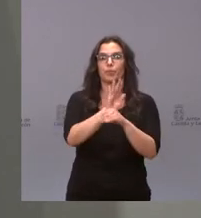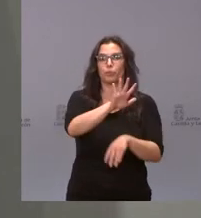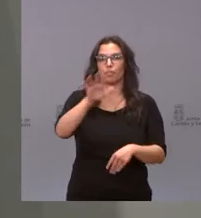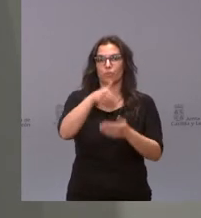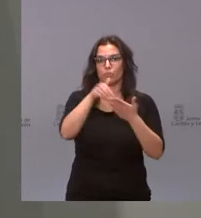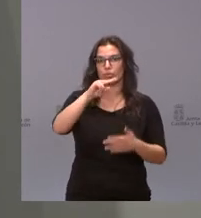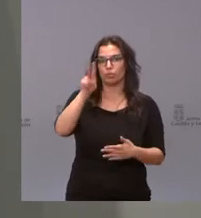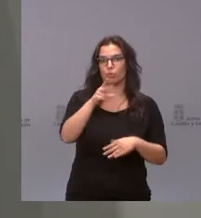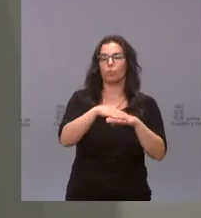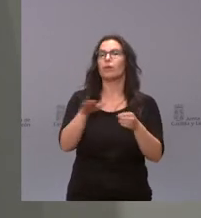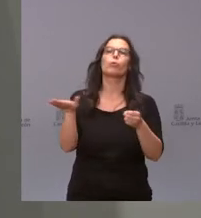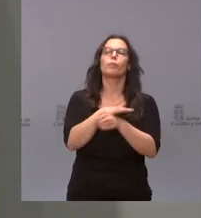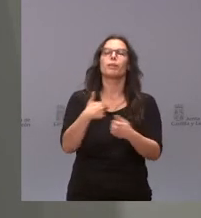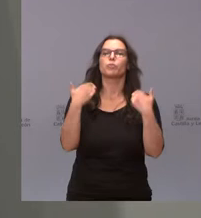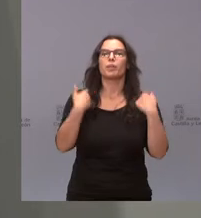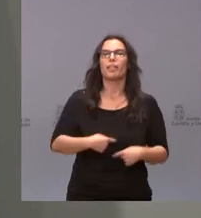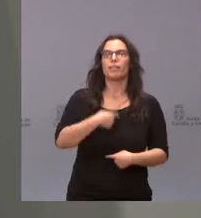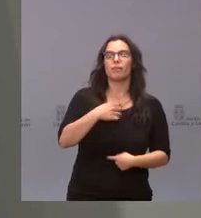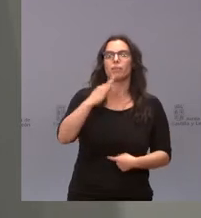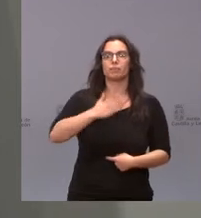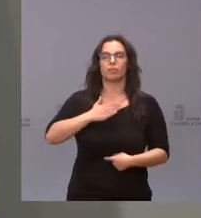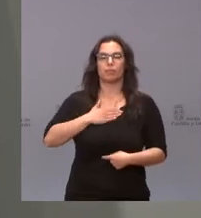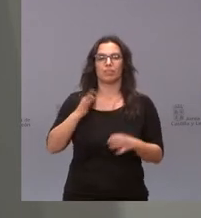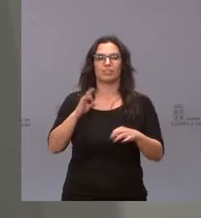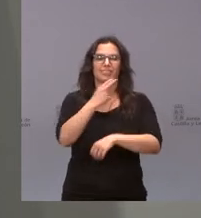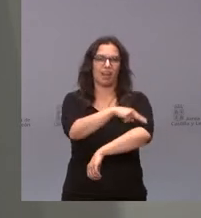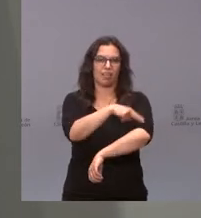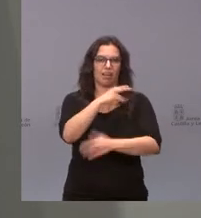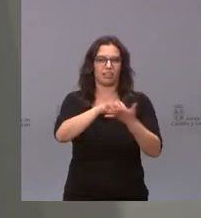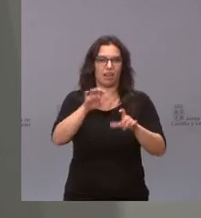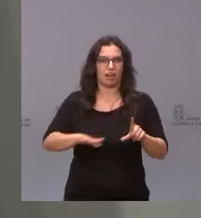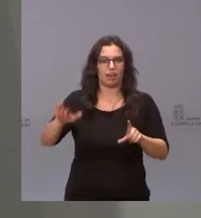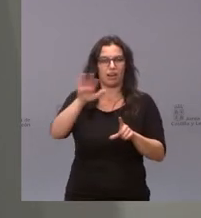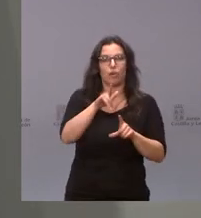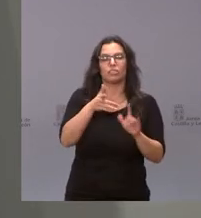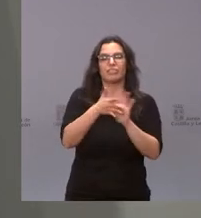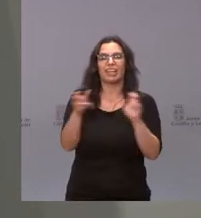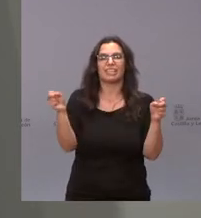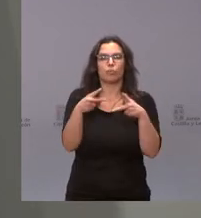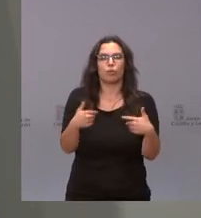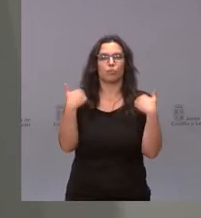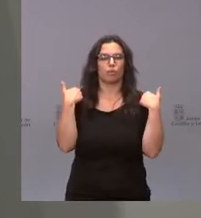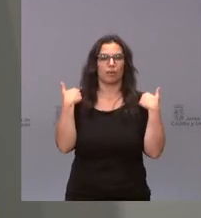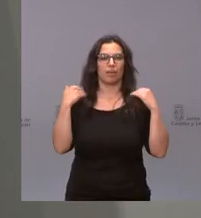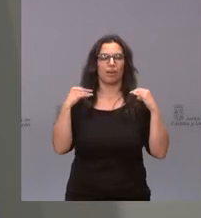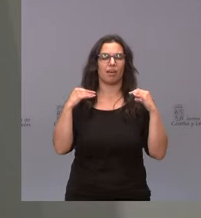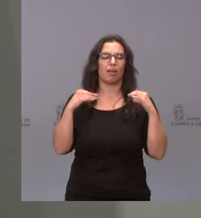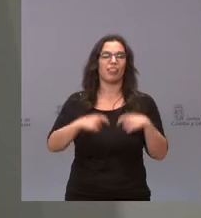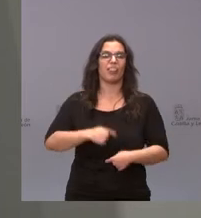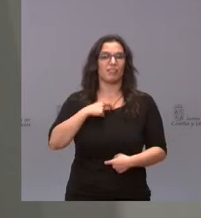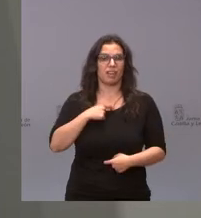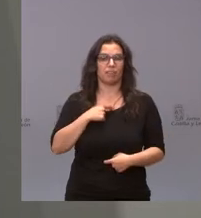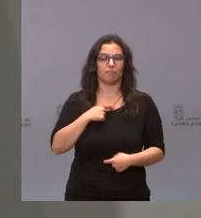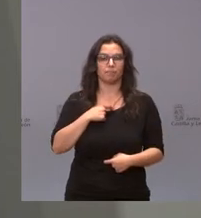para cubrir la responsabilidad civil y patrimonial del SACIL. Se trata del seguro de responsabilidad civil